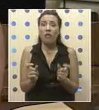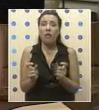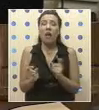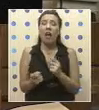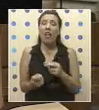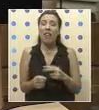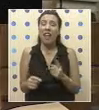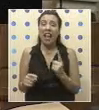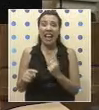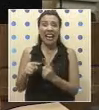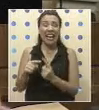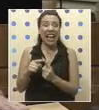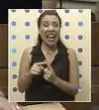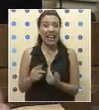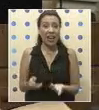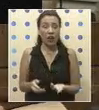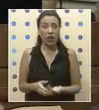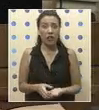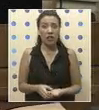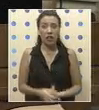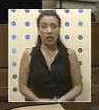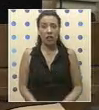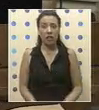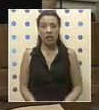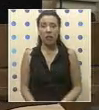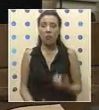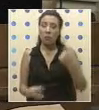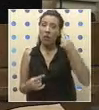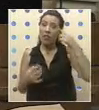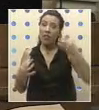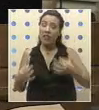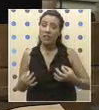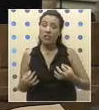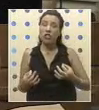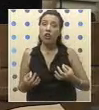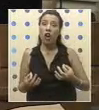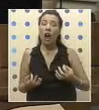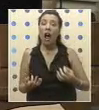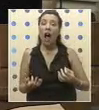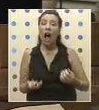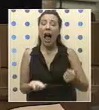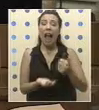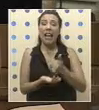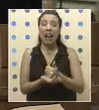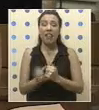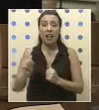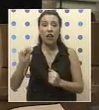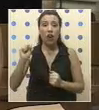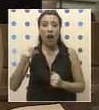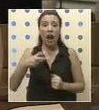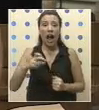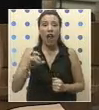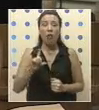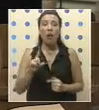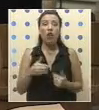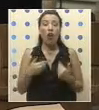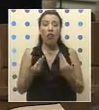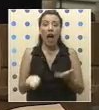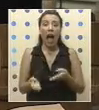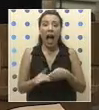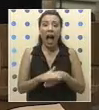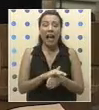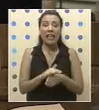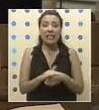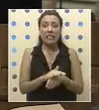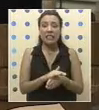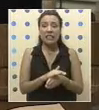Recoleta, por la decisión del alcalde comunista Jadwe de negarles el acceso a